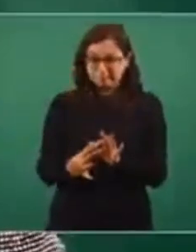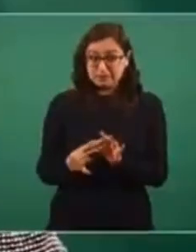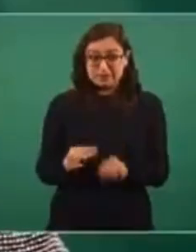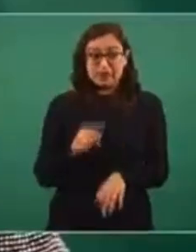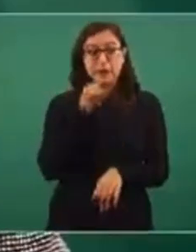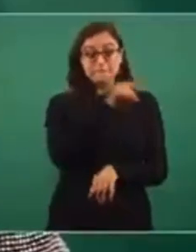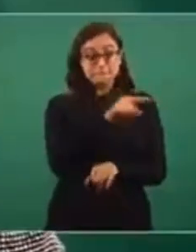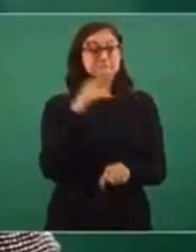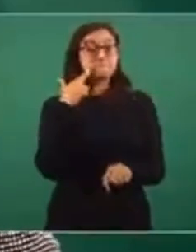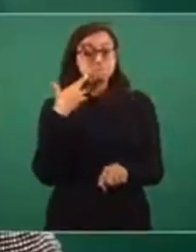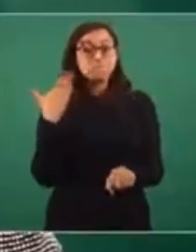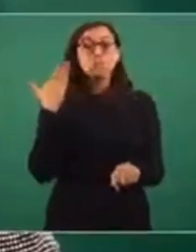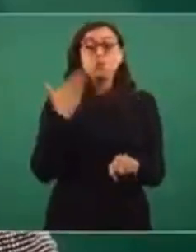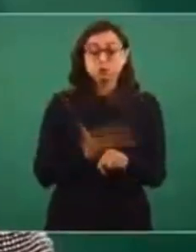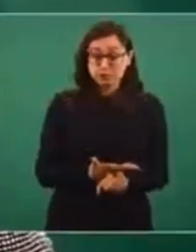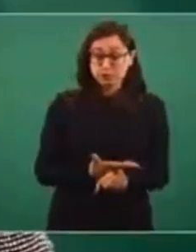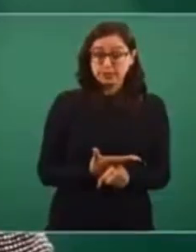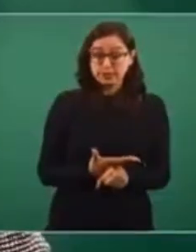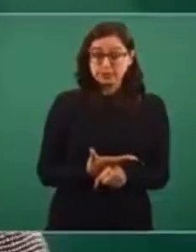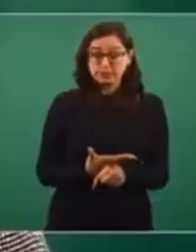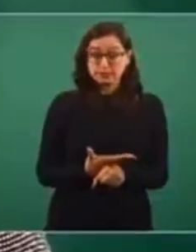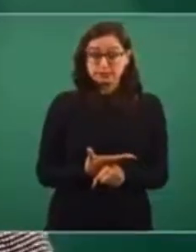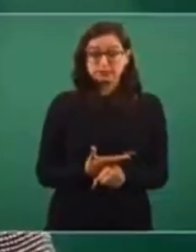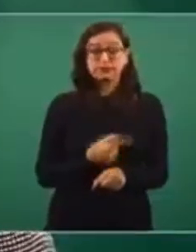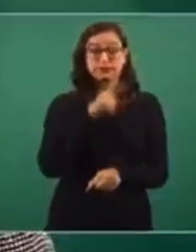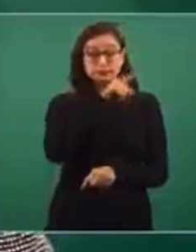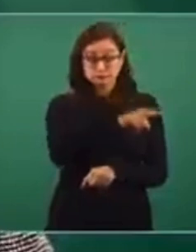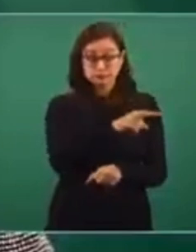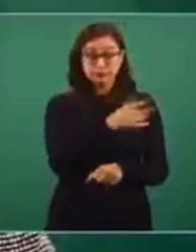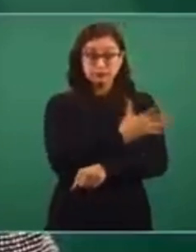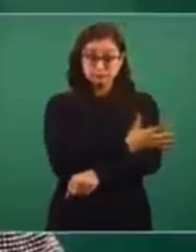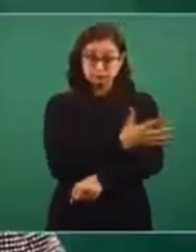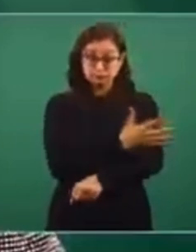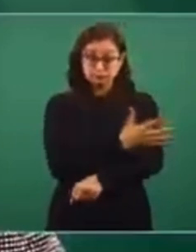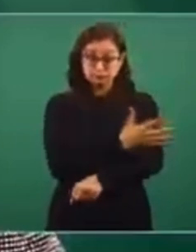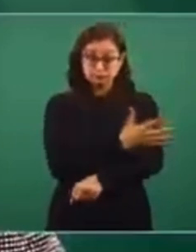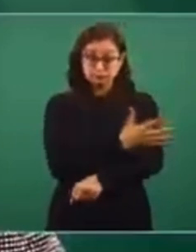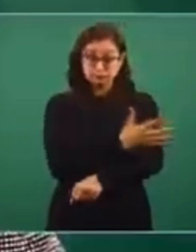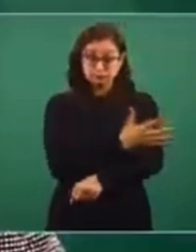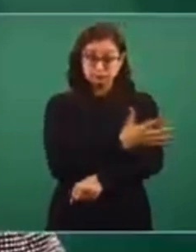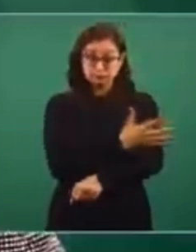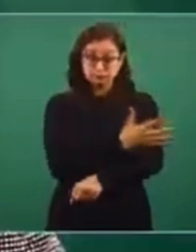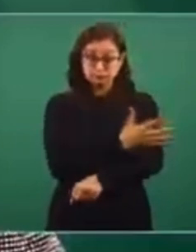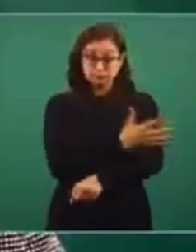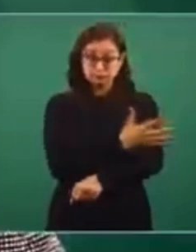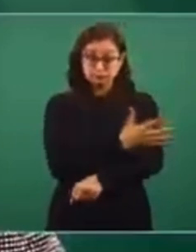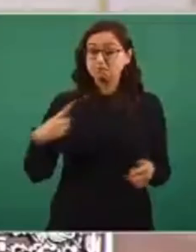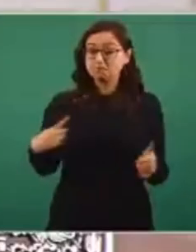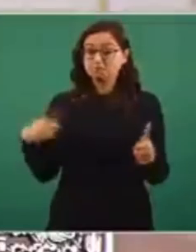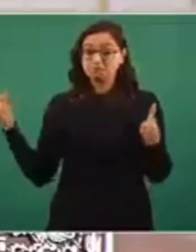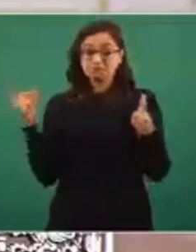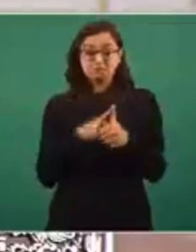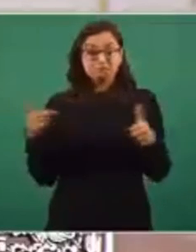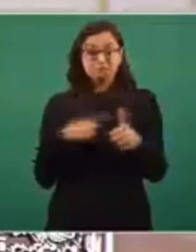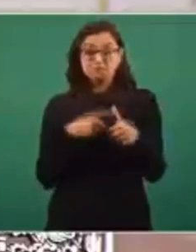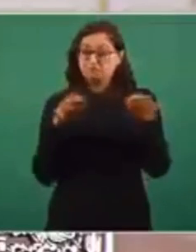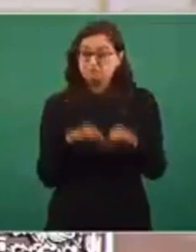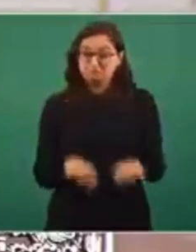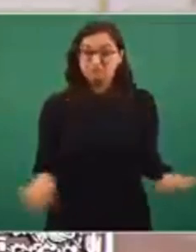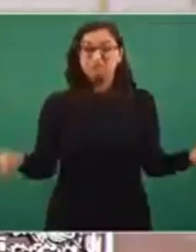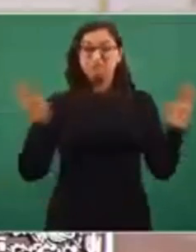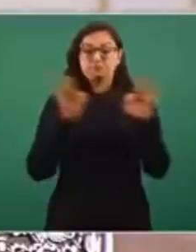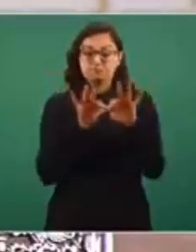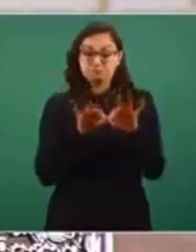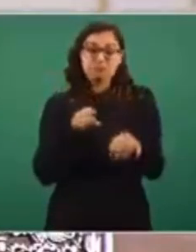responsabilidad y sobre todo su rendición de cuentas y su transparencia lo que debe privilegiarse, porque